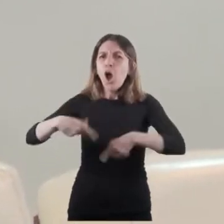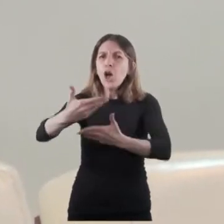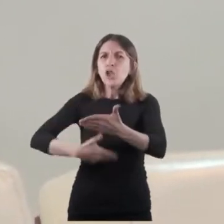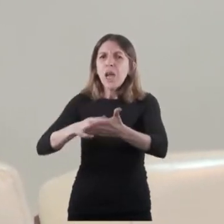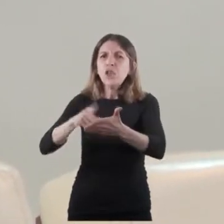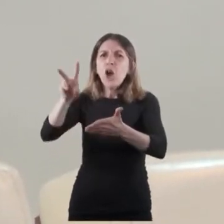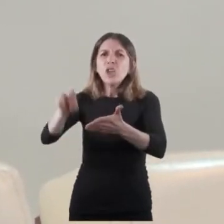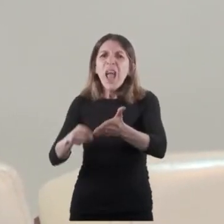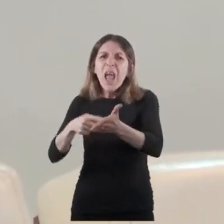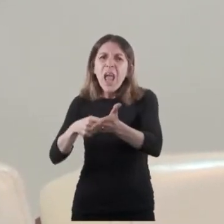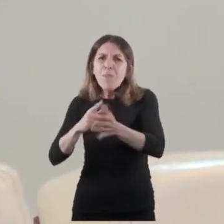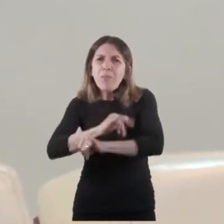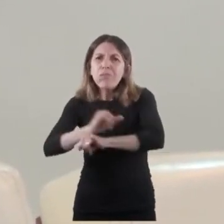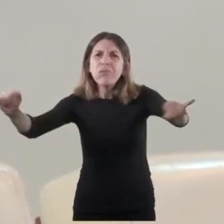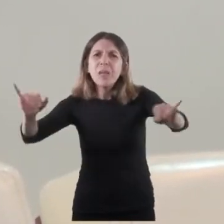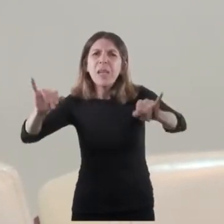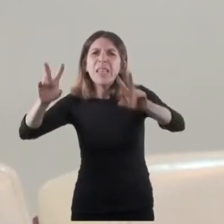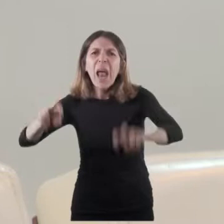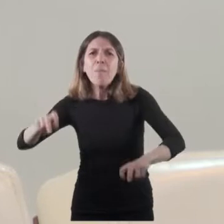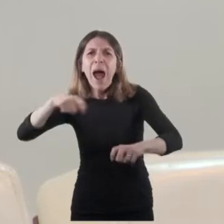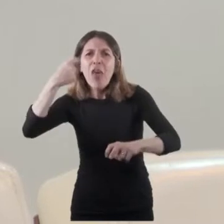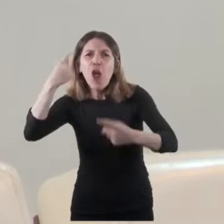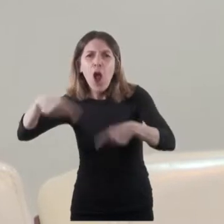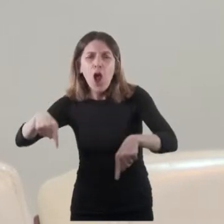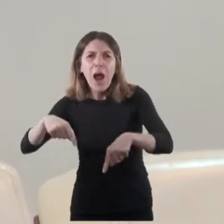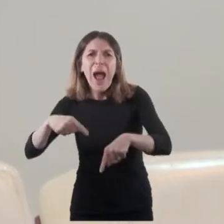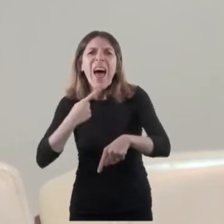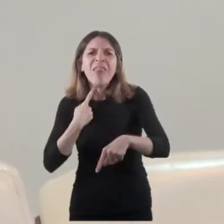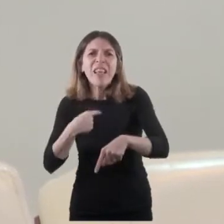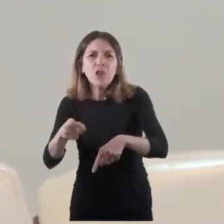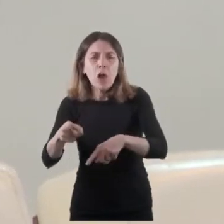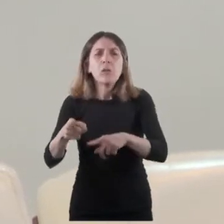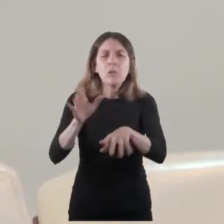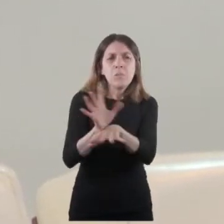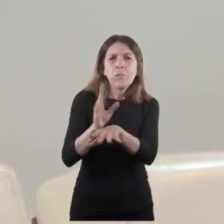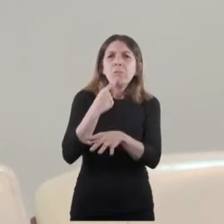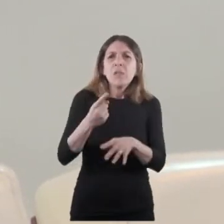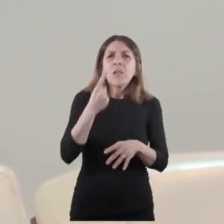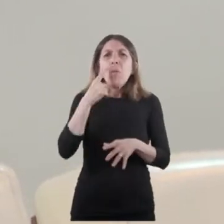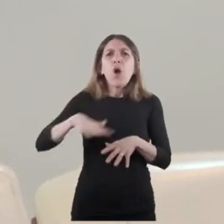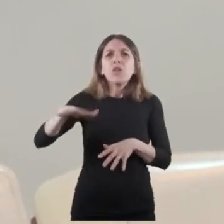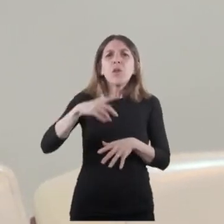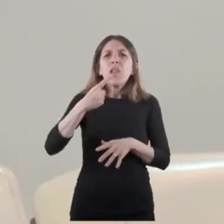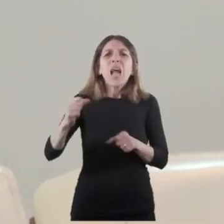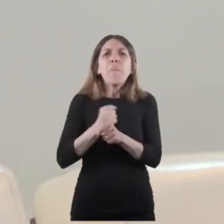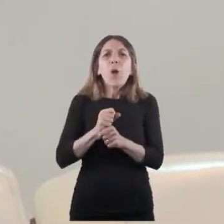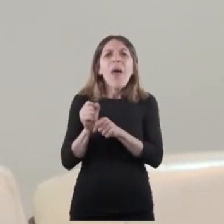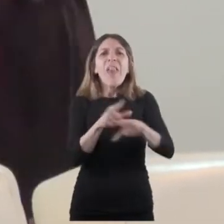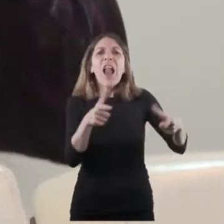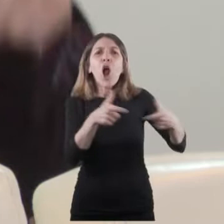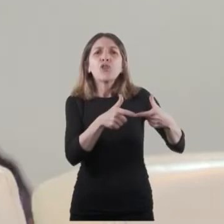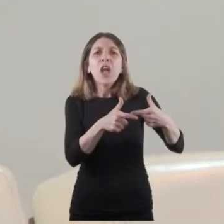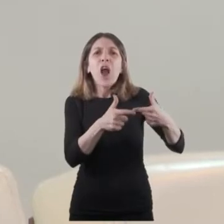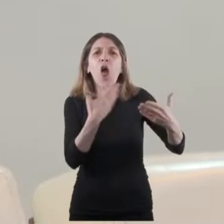daños sobre las adicciones. El municipio informó que es una ordenanza aprobada por el Consejo Deliberante de Morón,